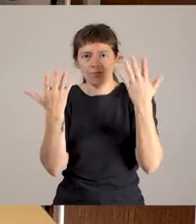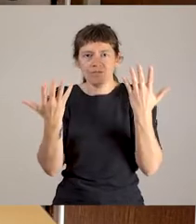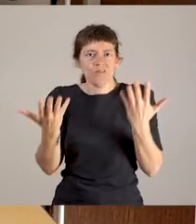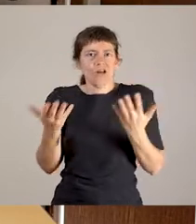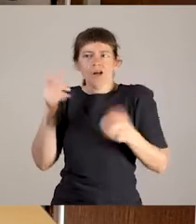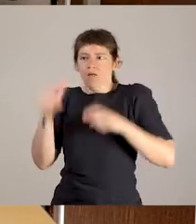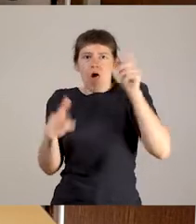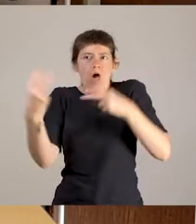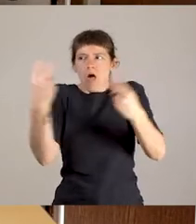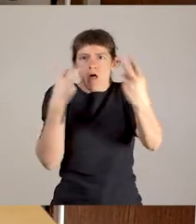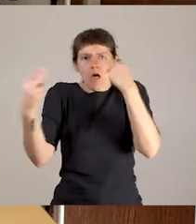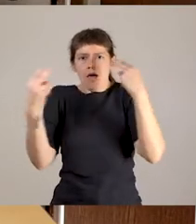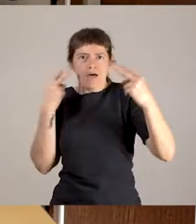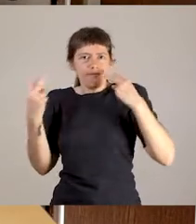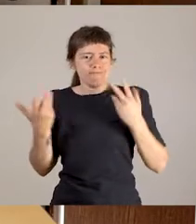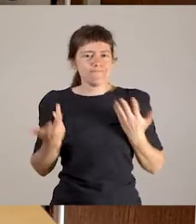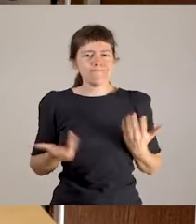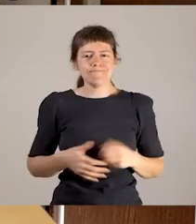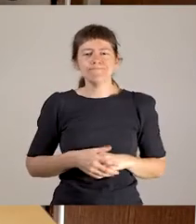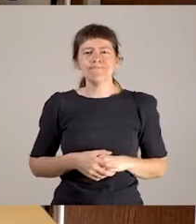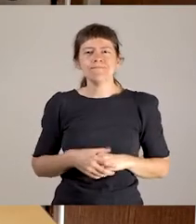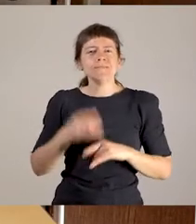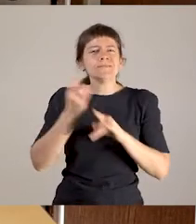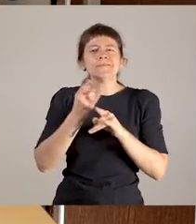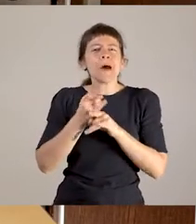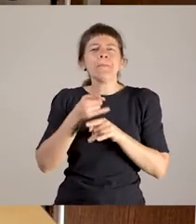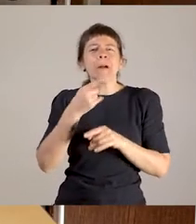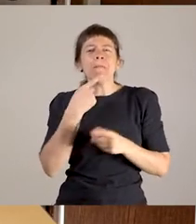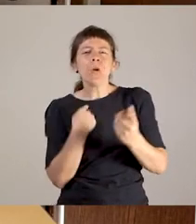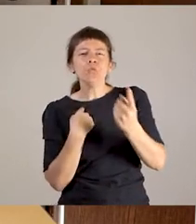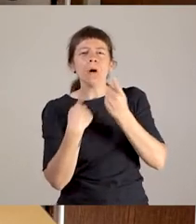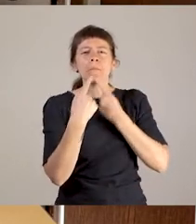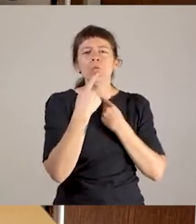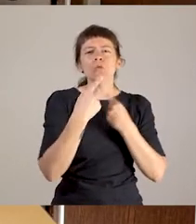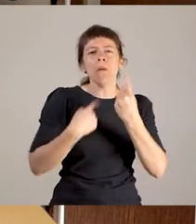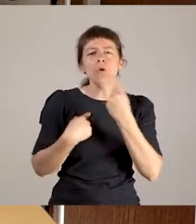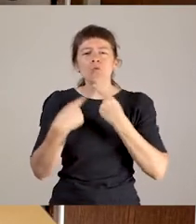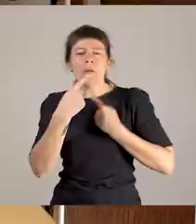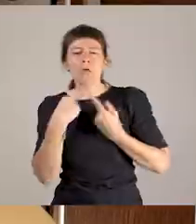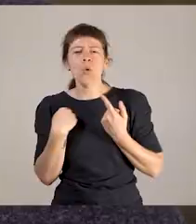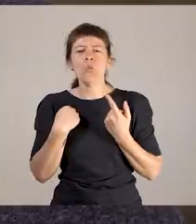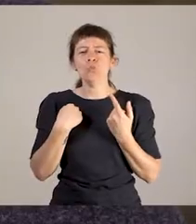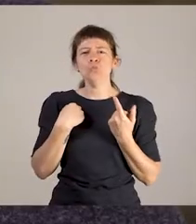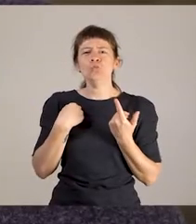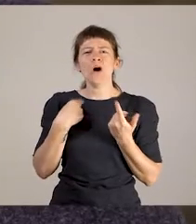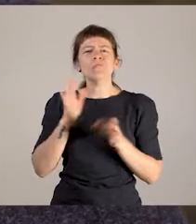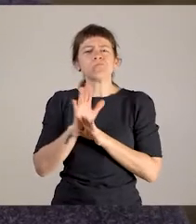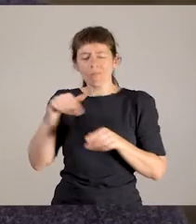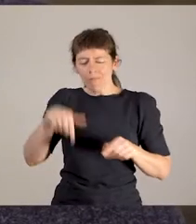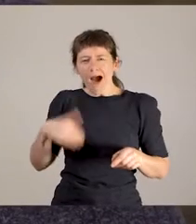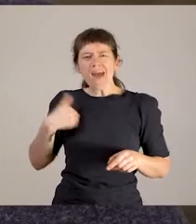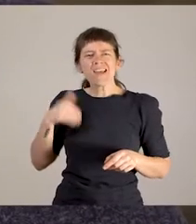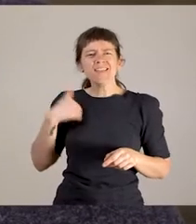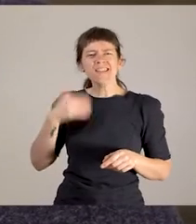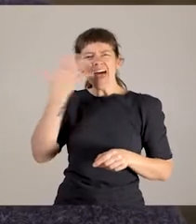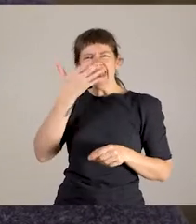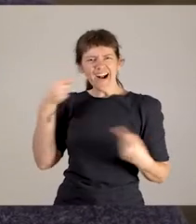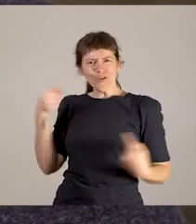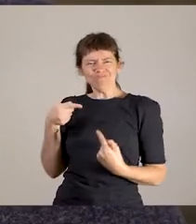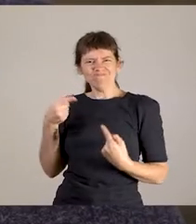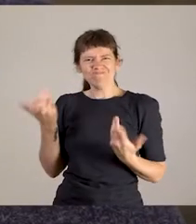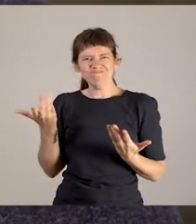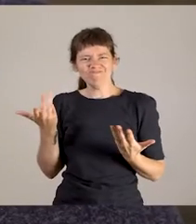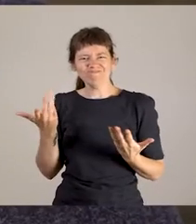Siempre estaba la pregunta de dónde sos, de dónde sos, que tiene que ver también mucho con esto de ser negra en la Argentina. Más allá de que sean migrantes o afro